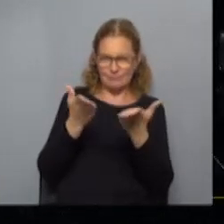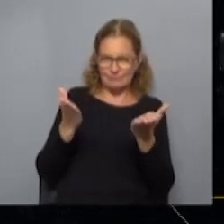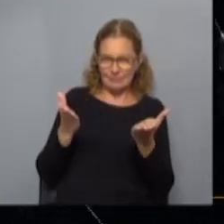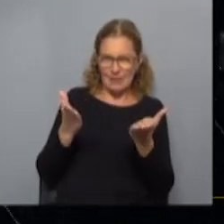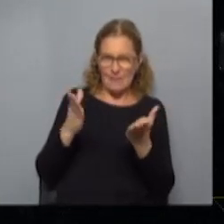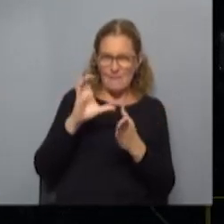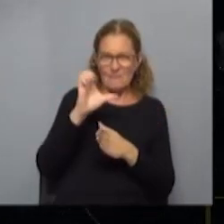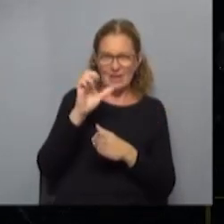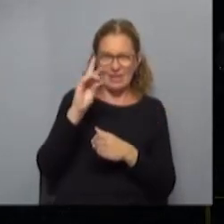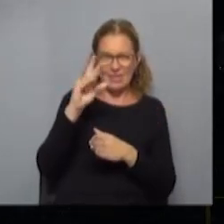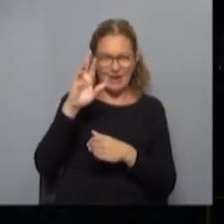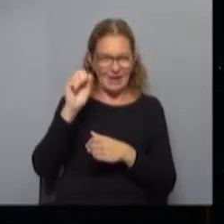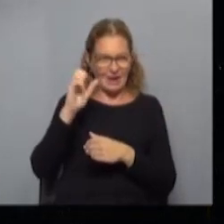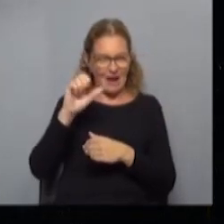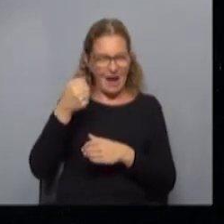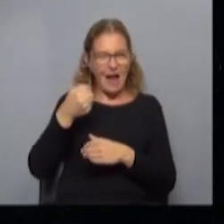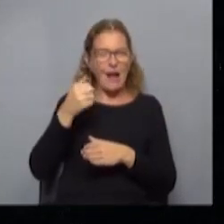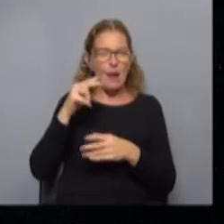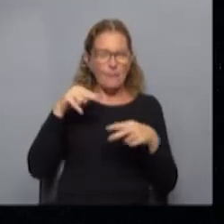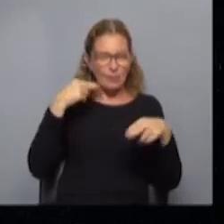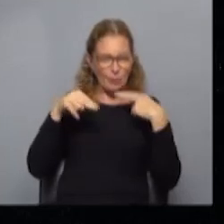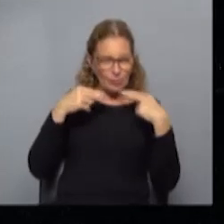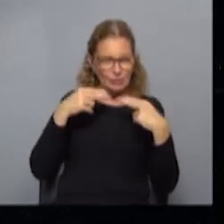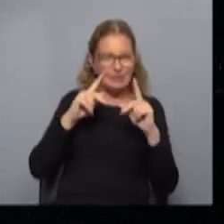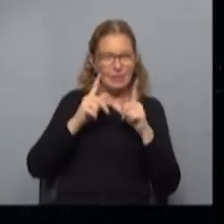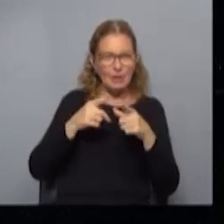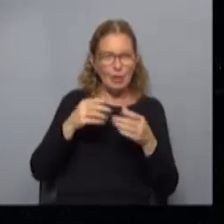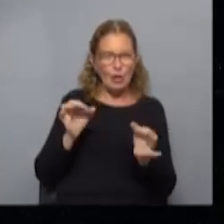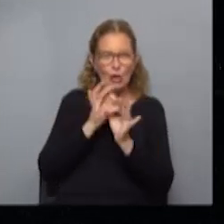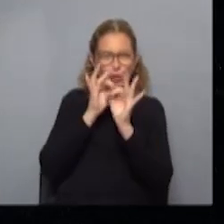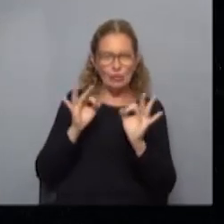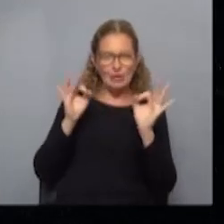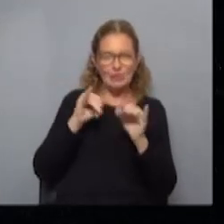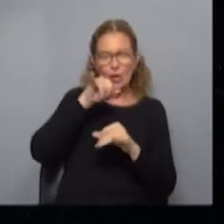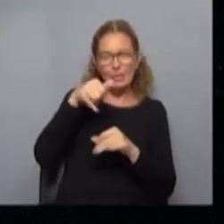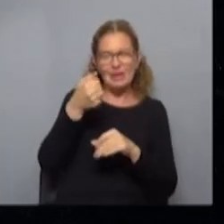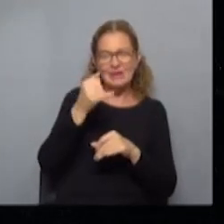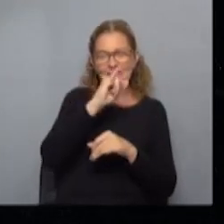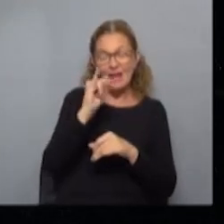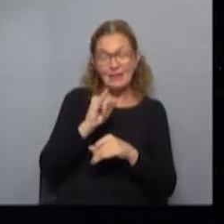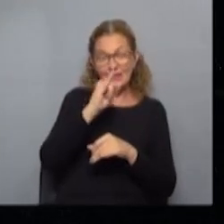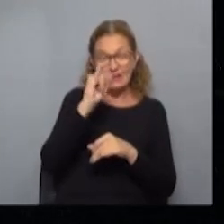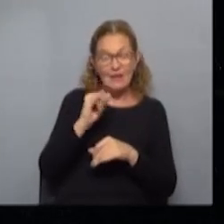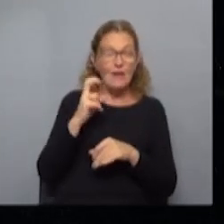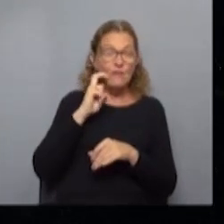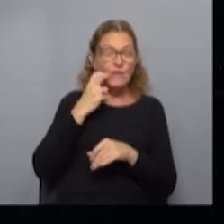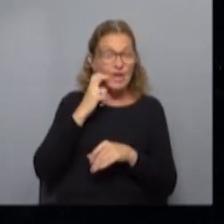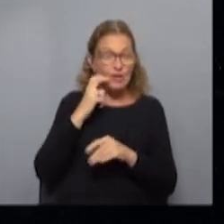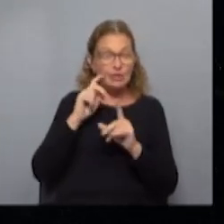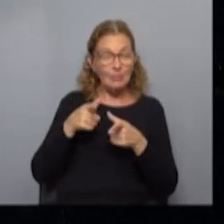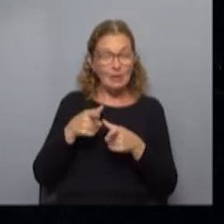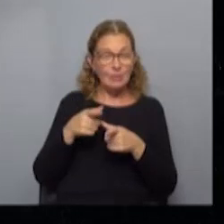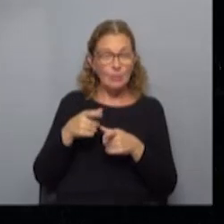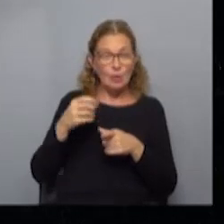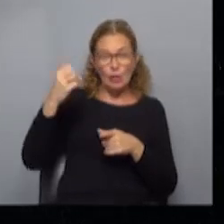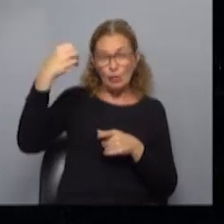Pedrera que está apostando también a la gastronomía, se viene un concierto de jazz y vinos, lo pintoresco, acá nace el sol de la